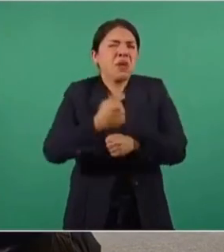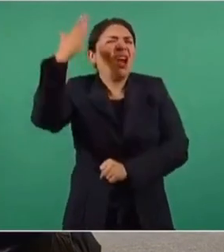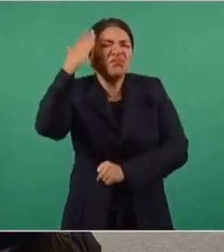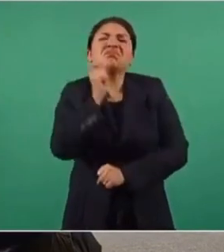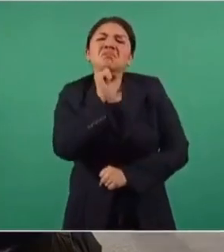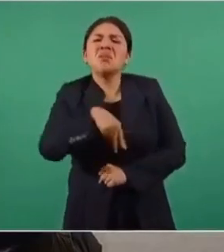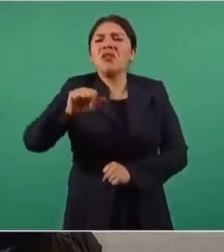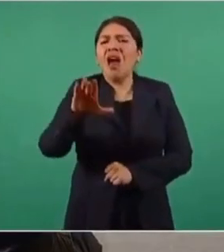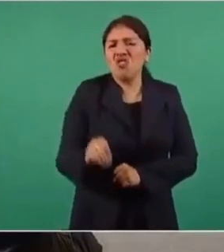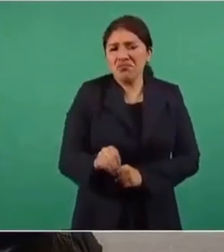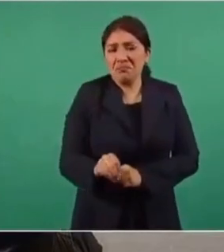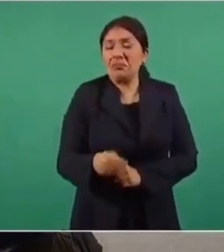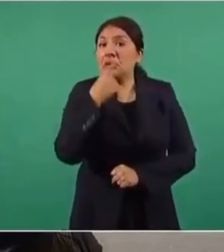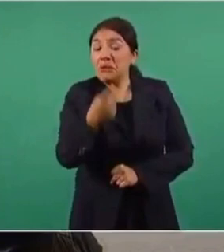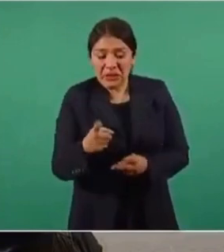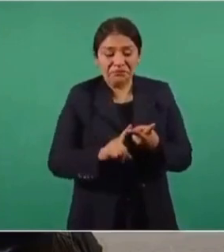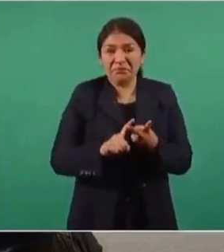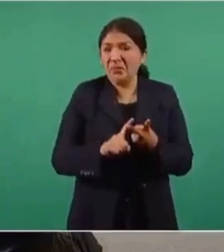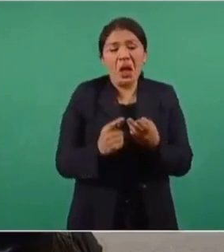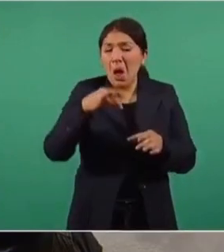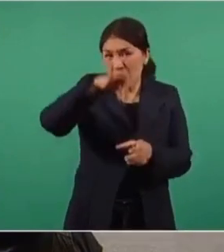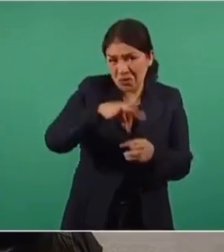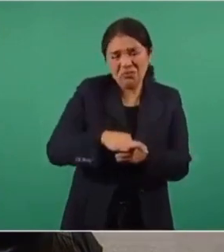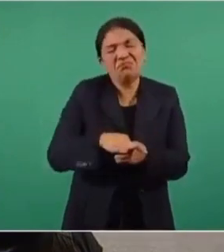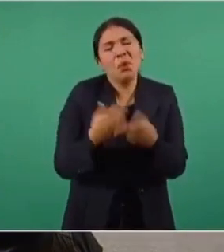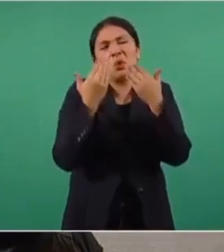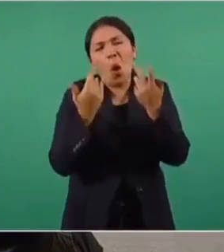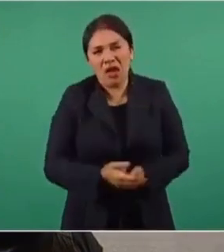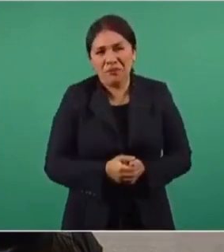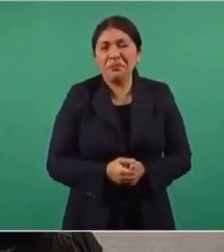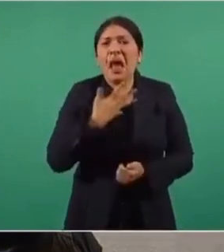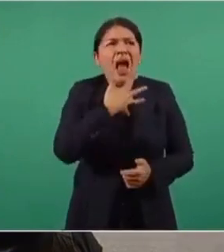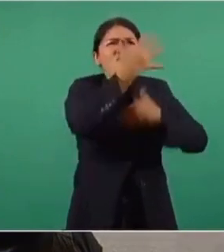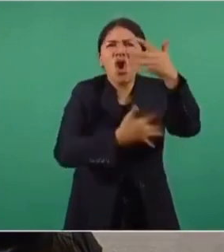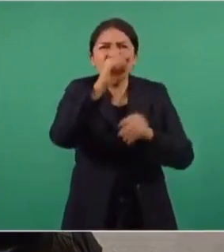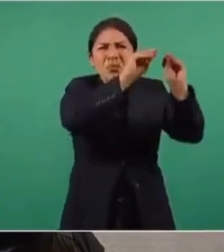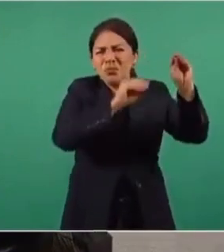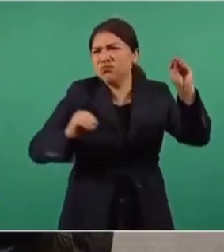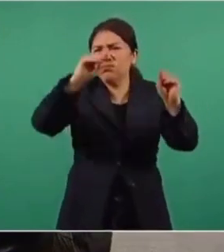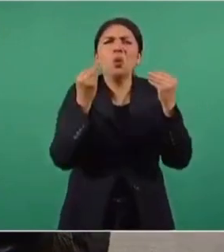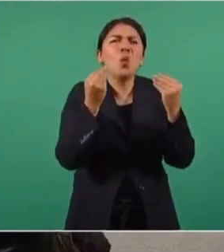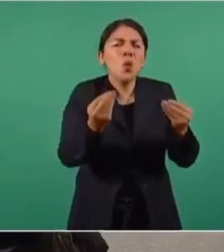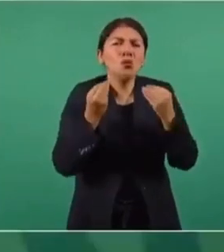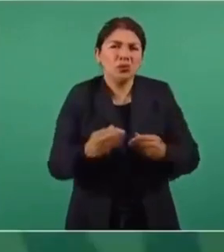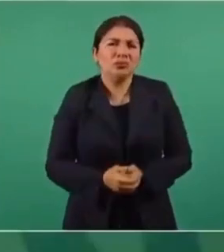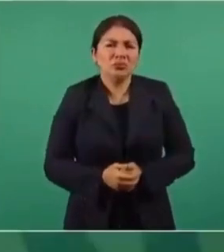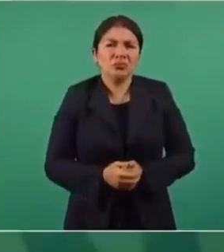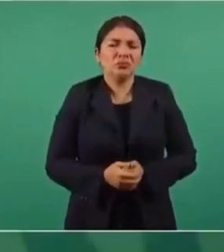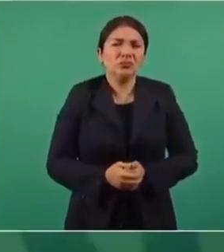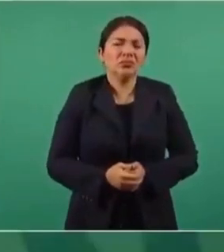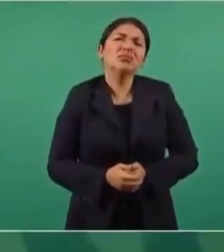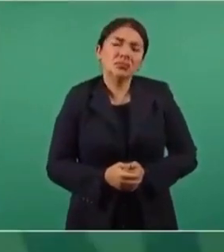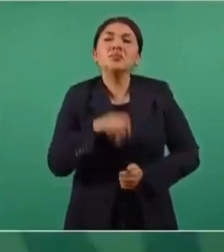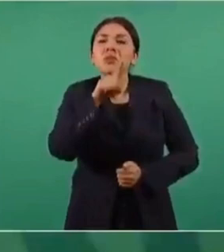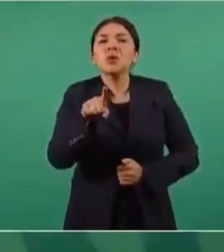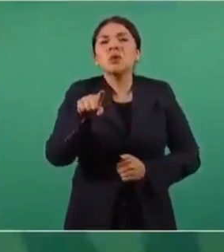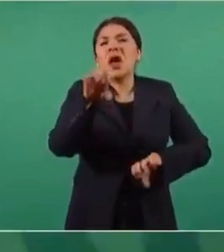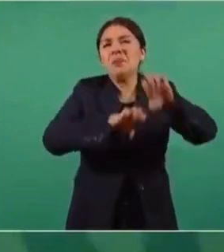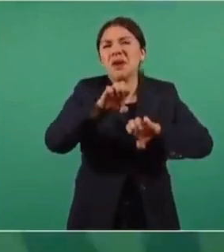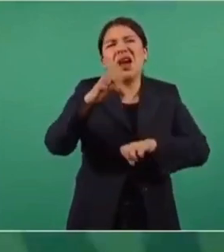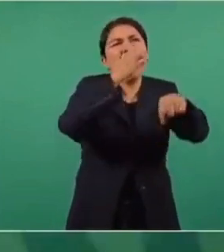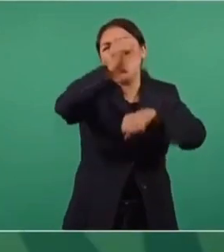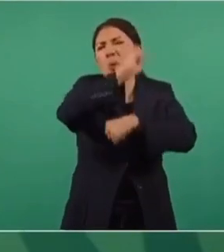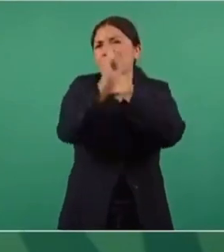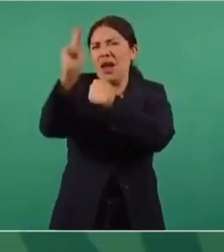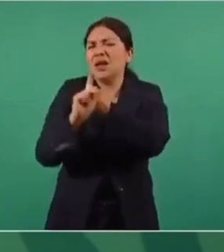Que no iban a haber elecciones. Que había violencia por todos lados. Agencias de estas extranjeras, con las que llevan muy